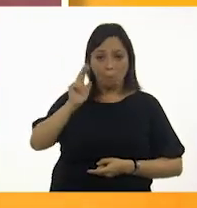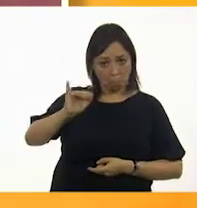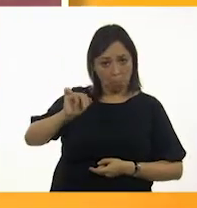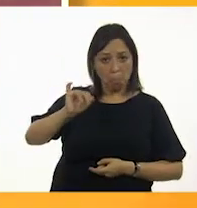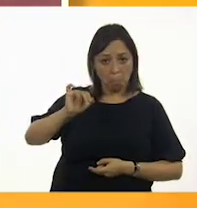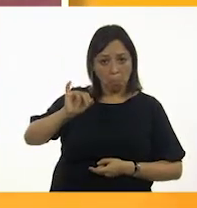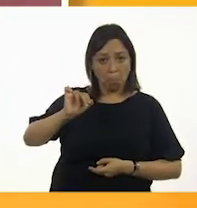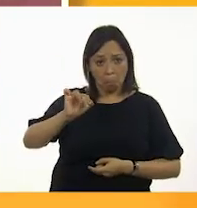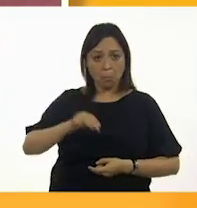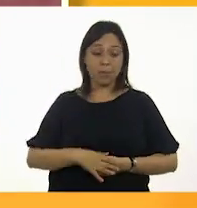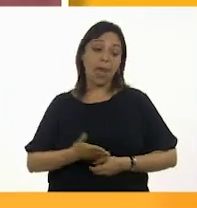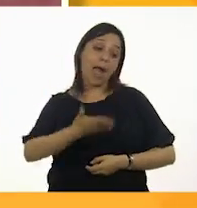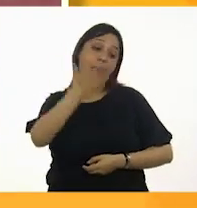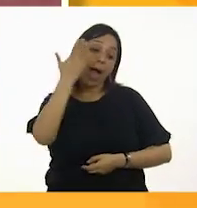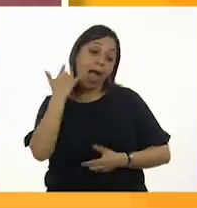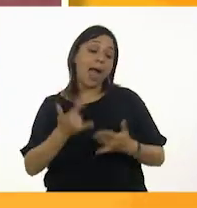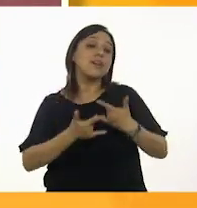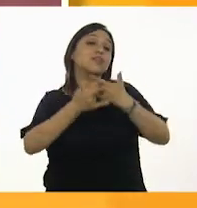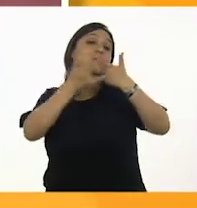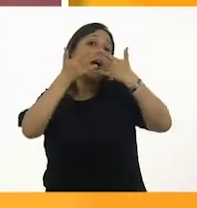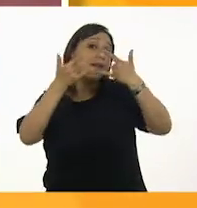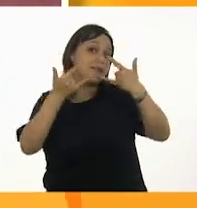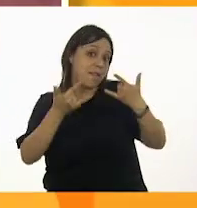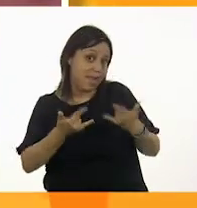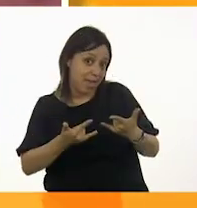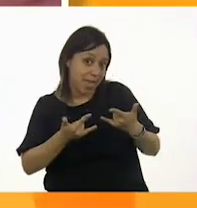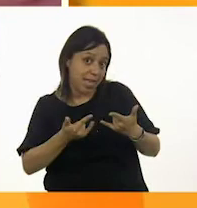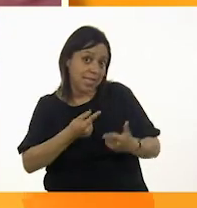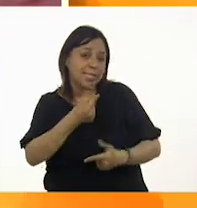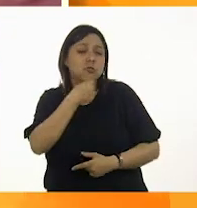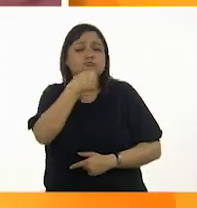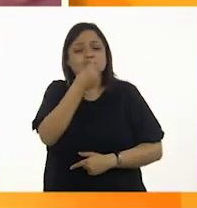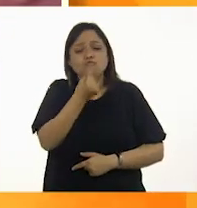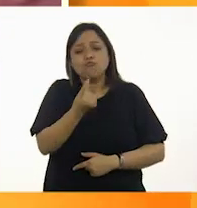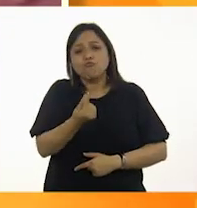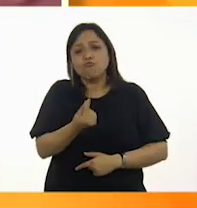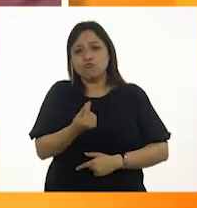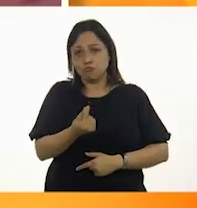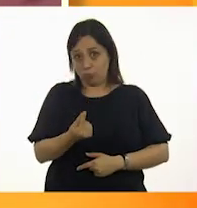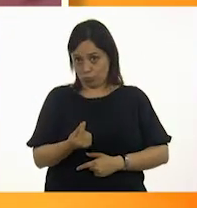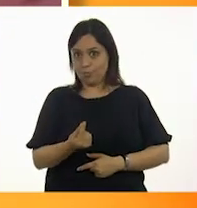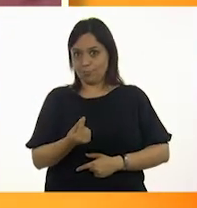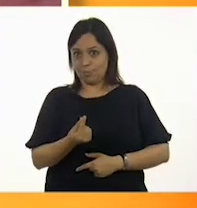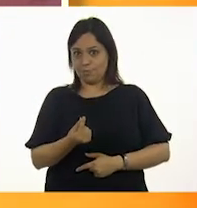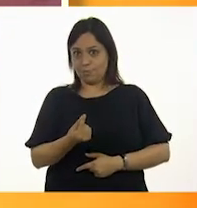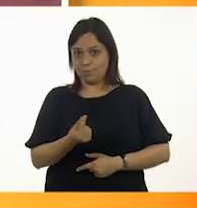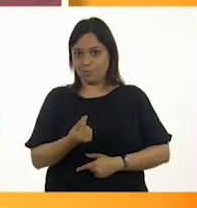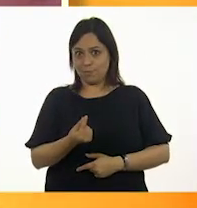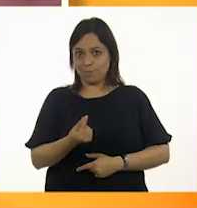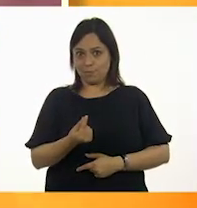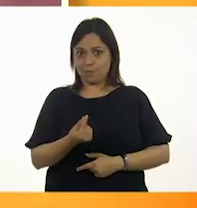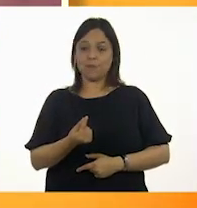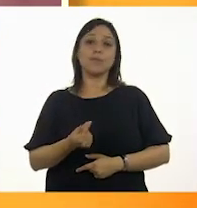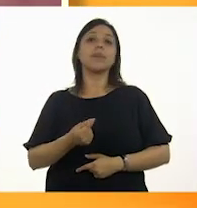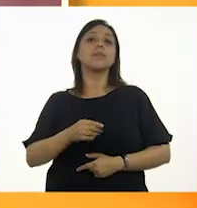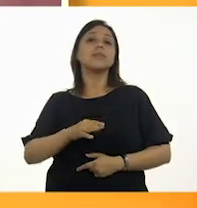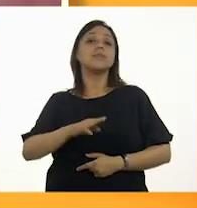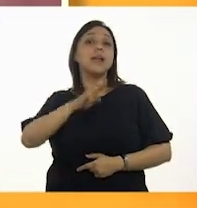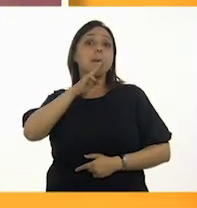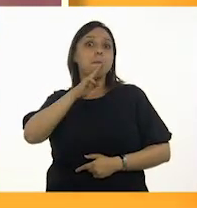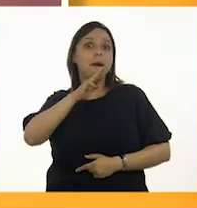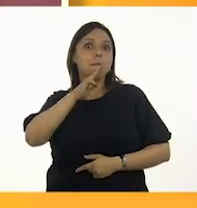Había una vez... Había una vez una pequeña niña a la que su mamá le había tejido una...